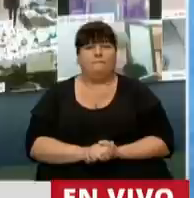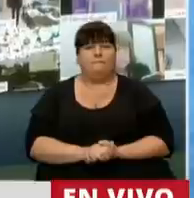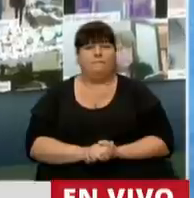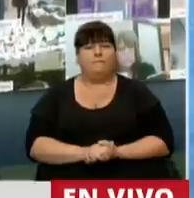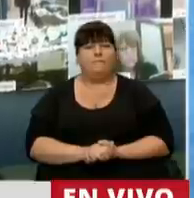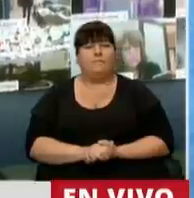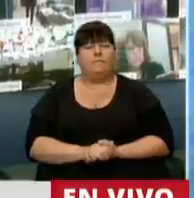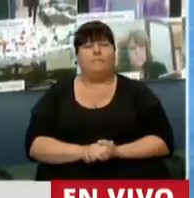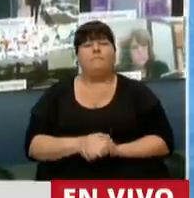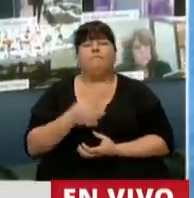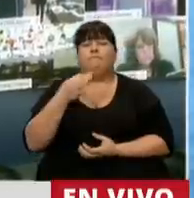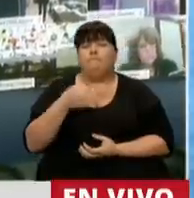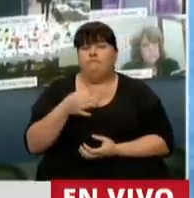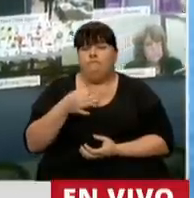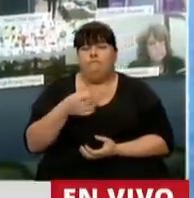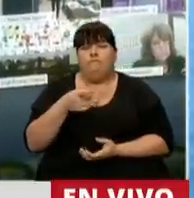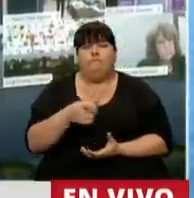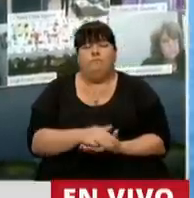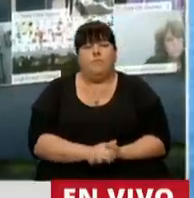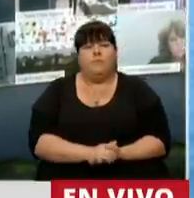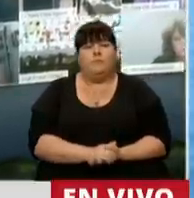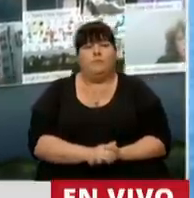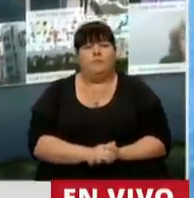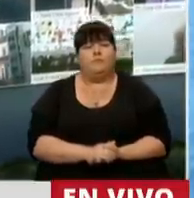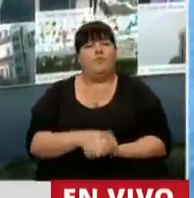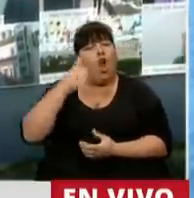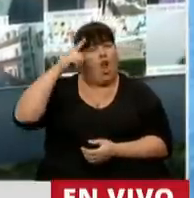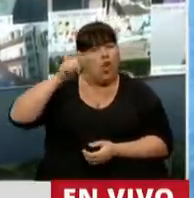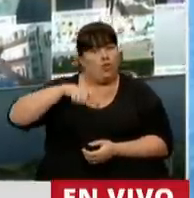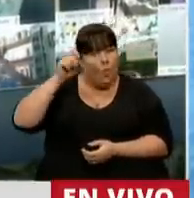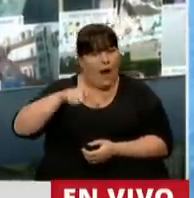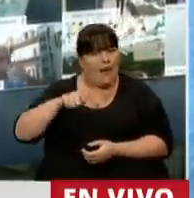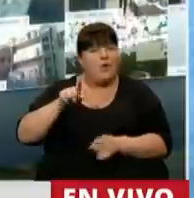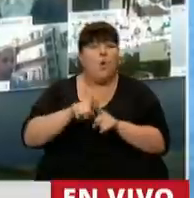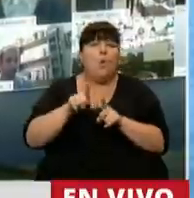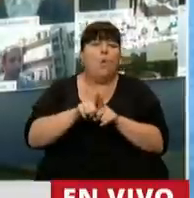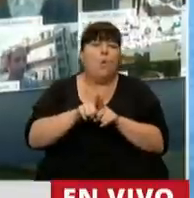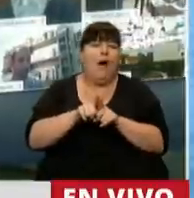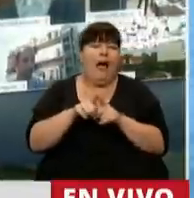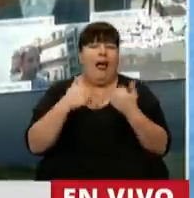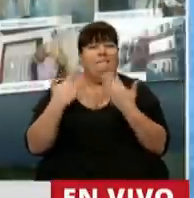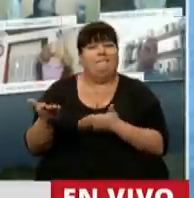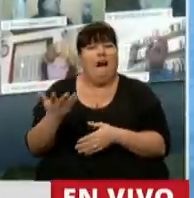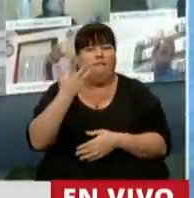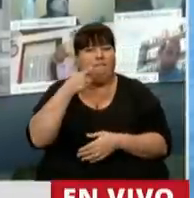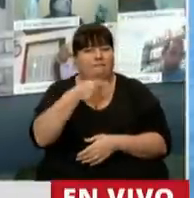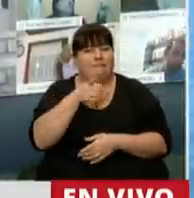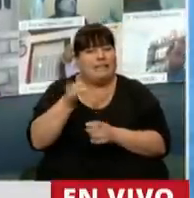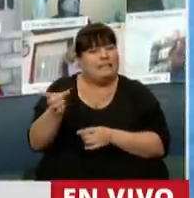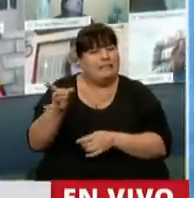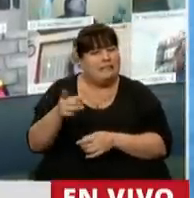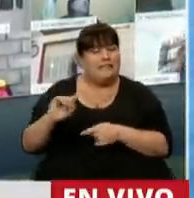A punto tal que la mesa judicial la tomó como uno de sus blancos predilectos.